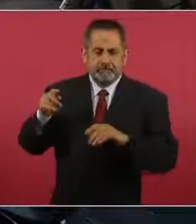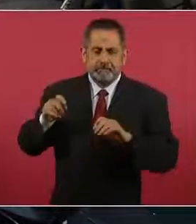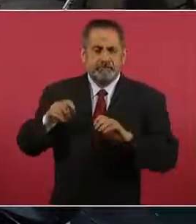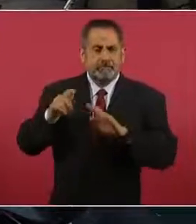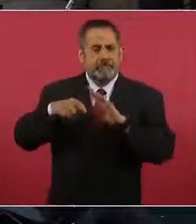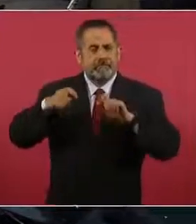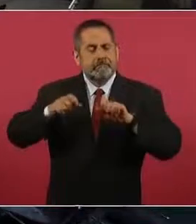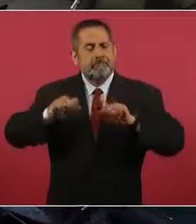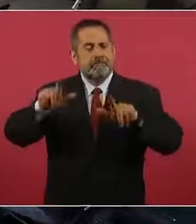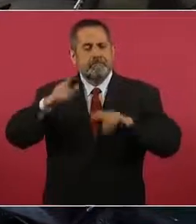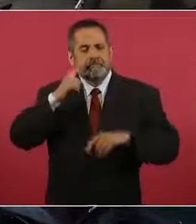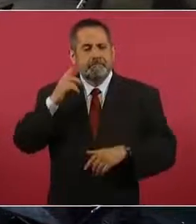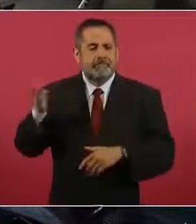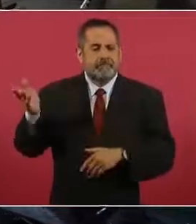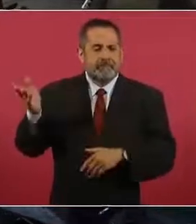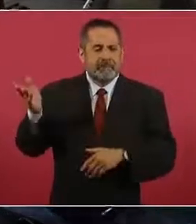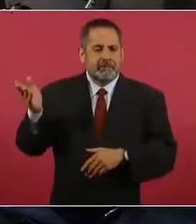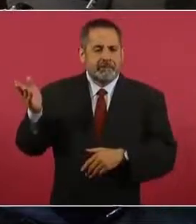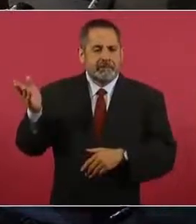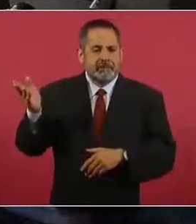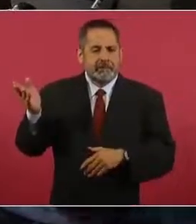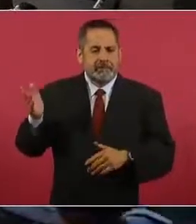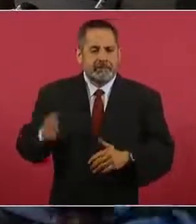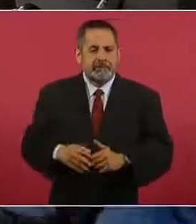paisanos, nuestros paisanos.